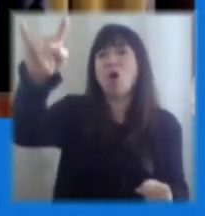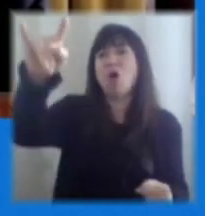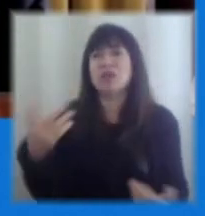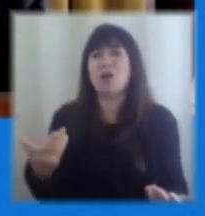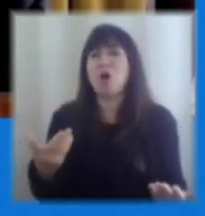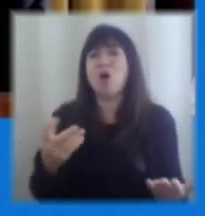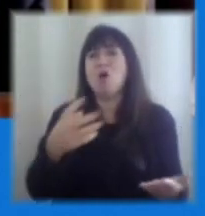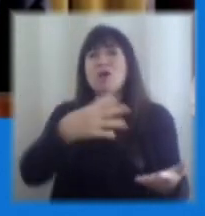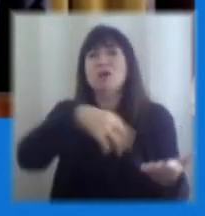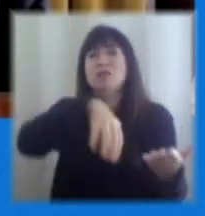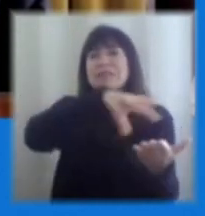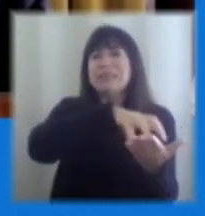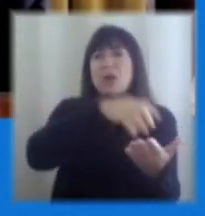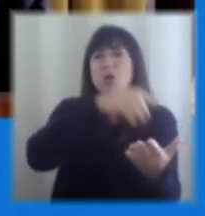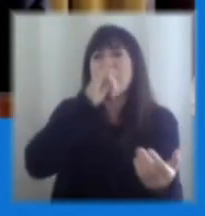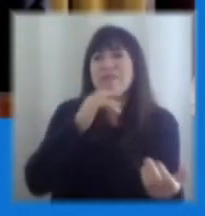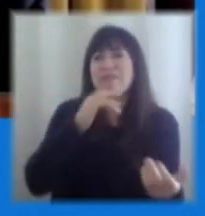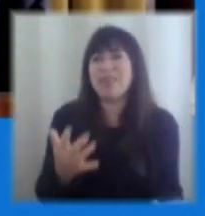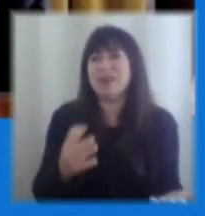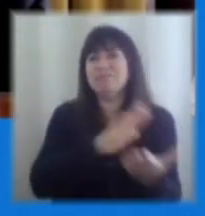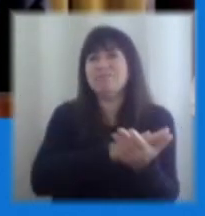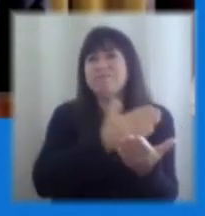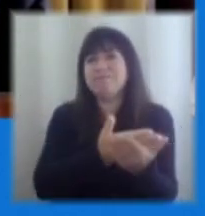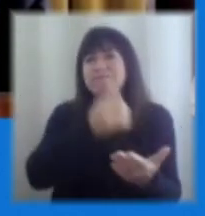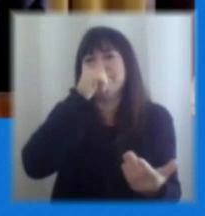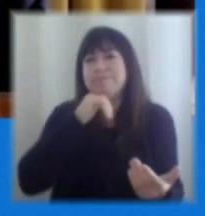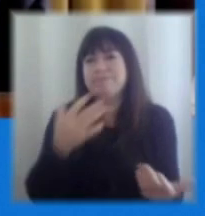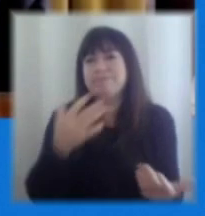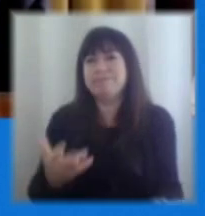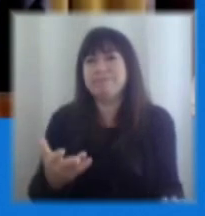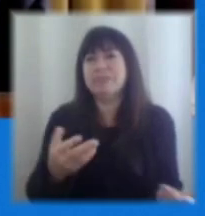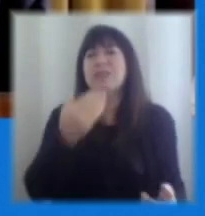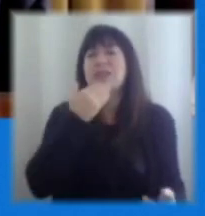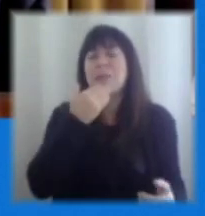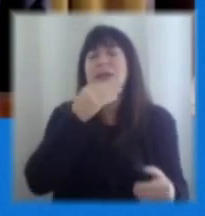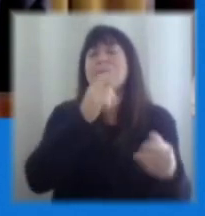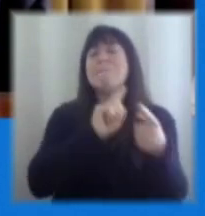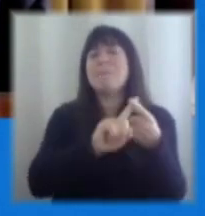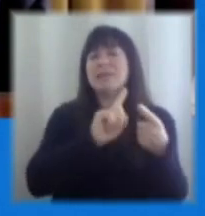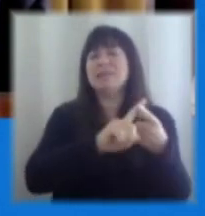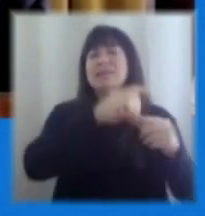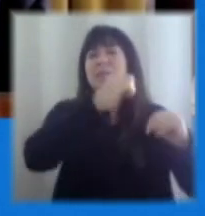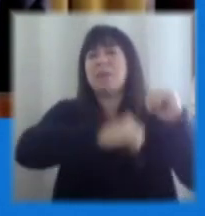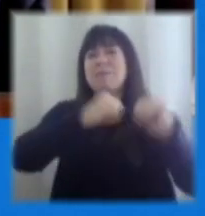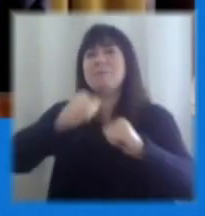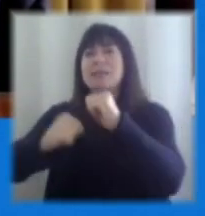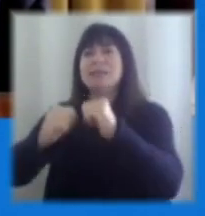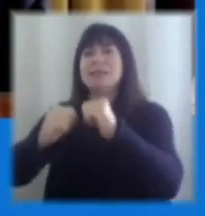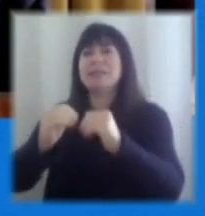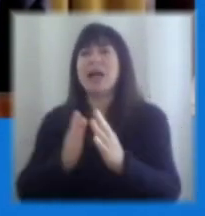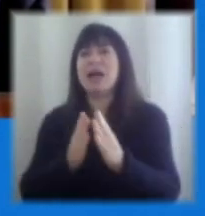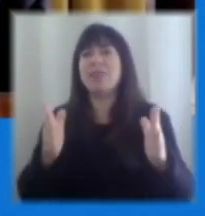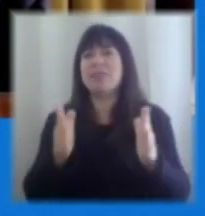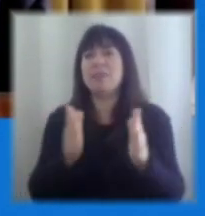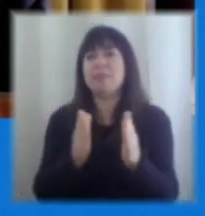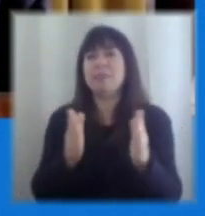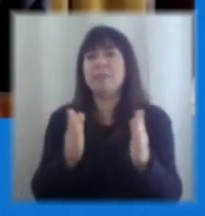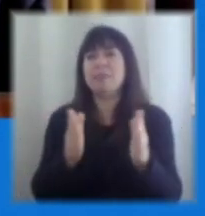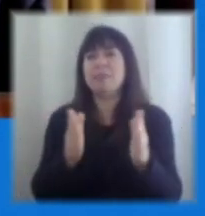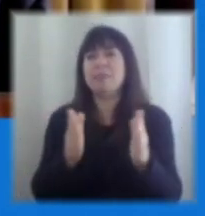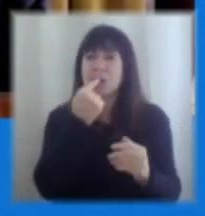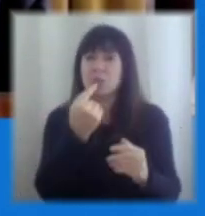que están muy golpeadas y en ese sector participan empresas de todo tamaño digamos entonces la pregunta es